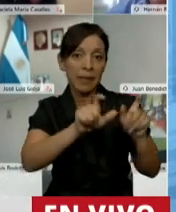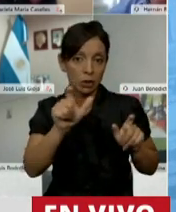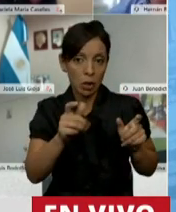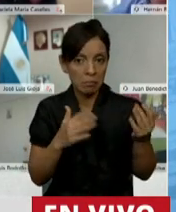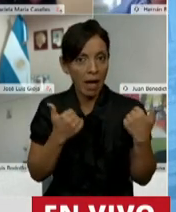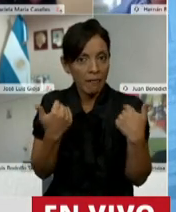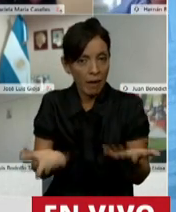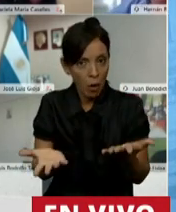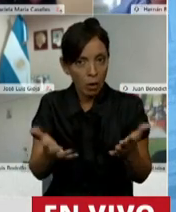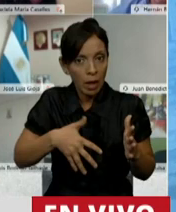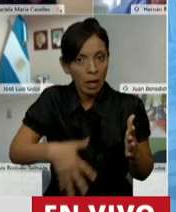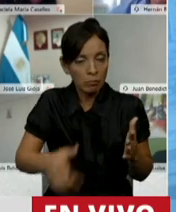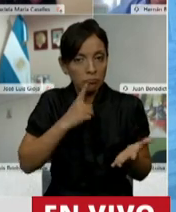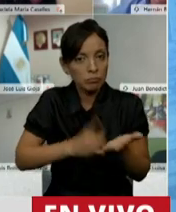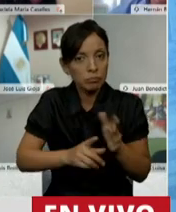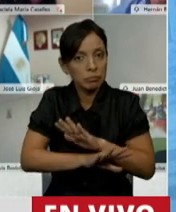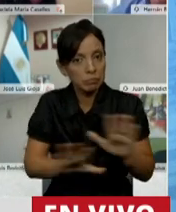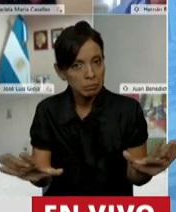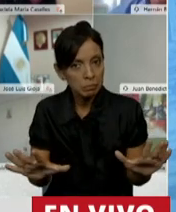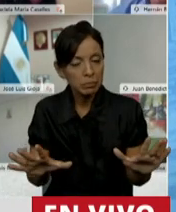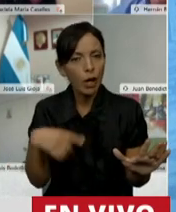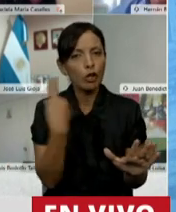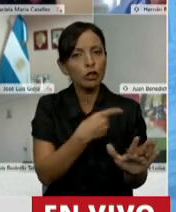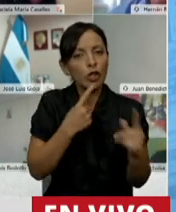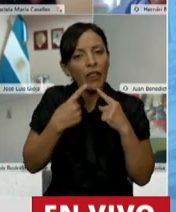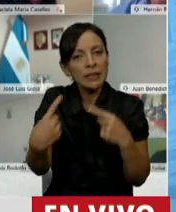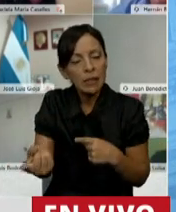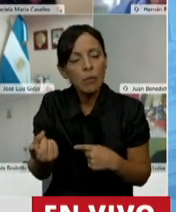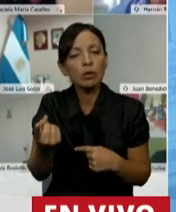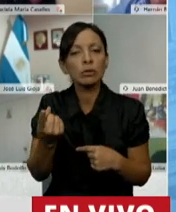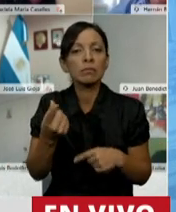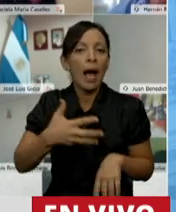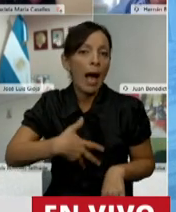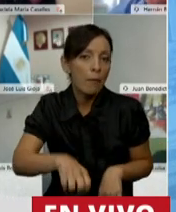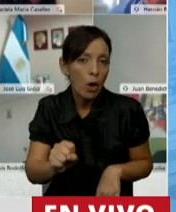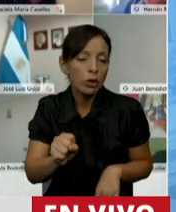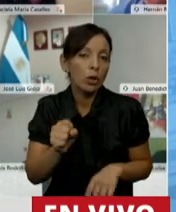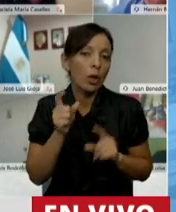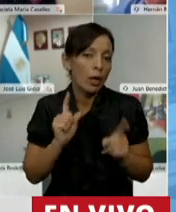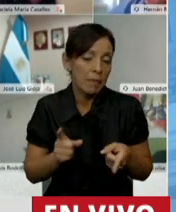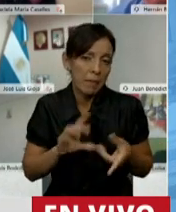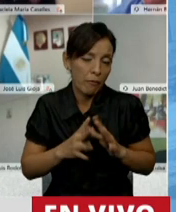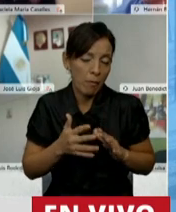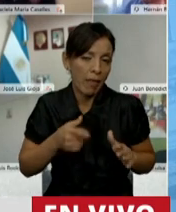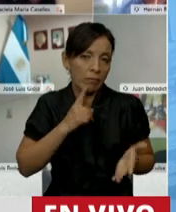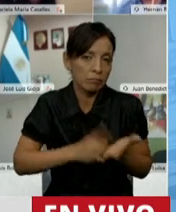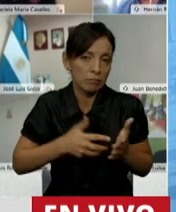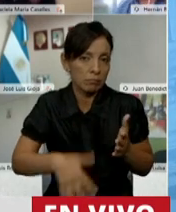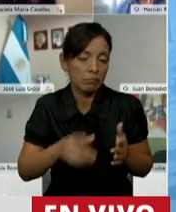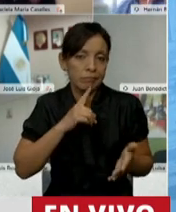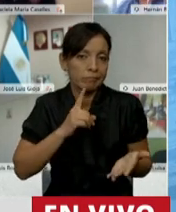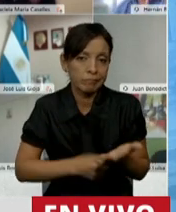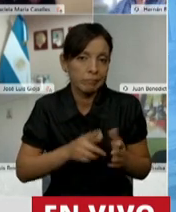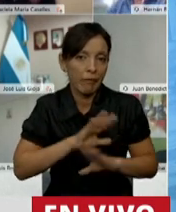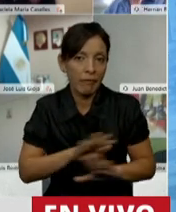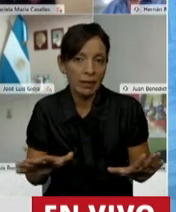interrupción voluntaria del embarazo, decimos que el aborto y la interrupción son posibles porque no consideramos que el